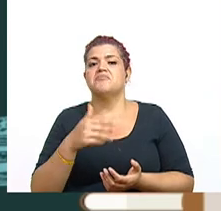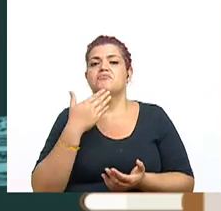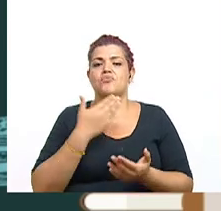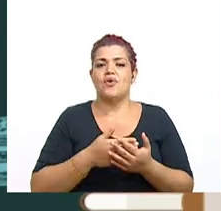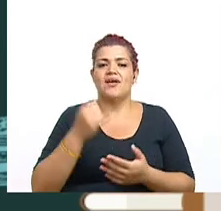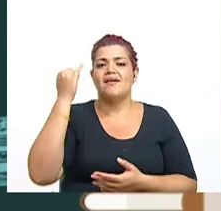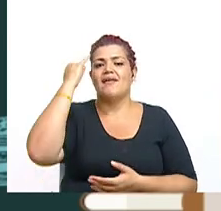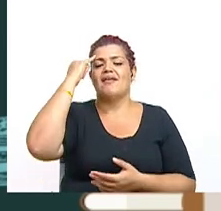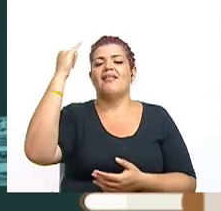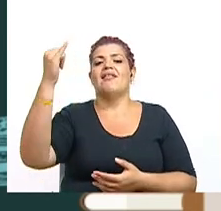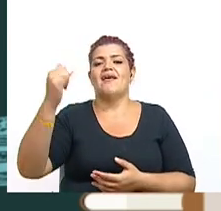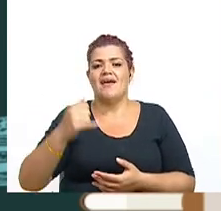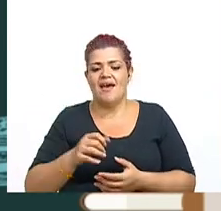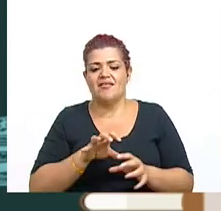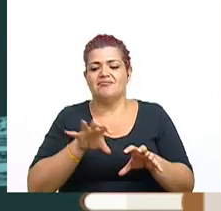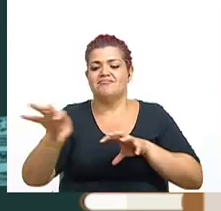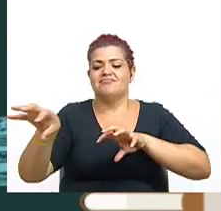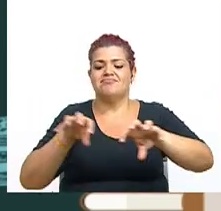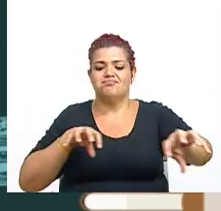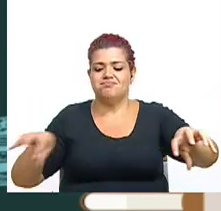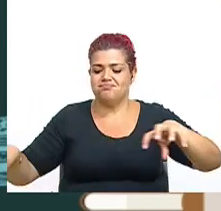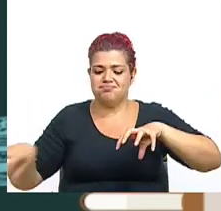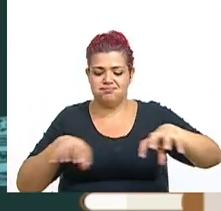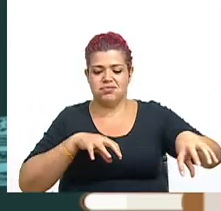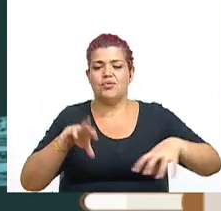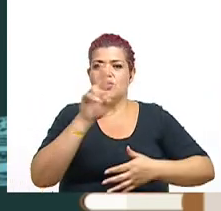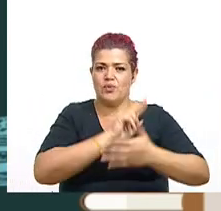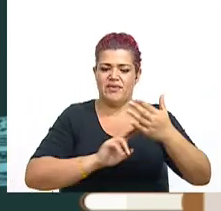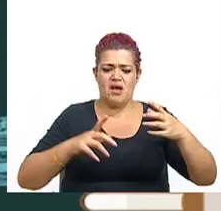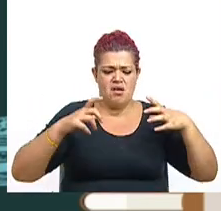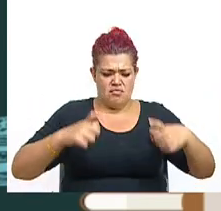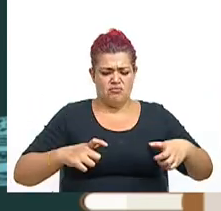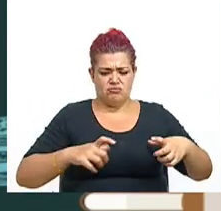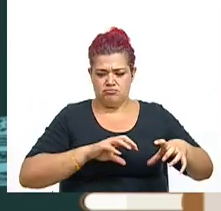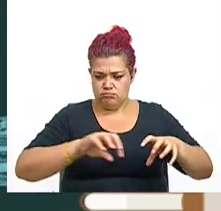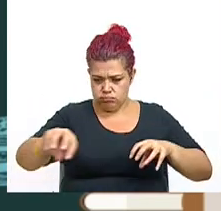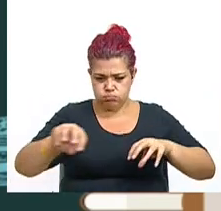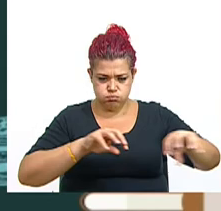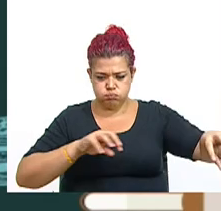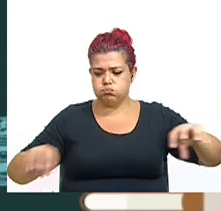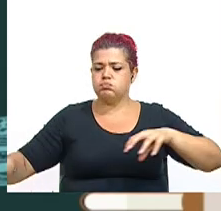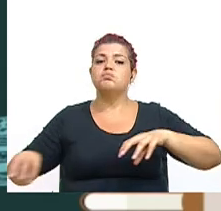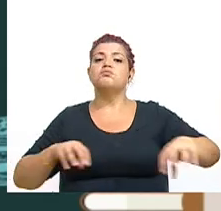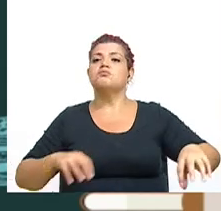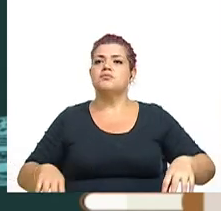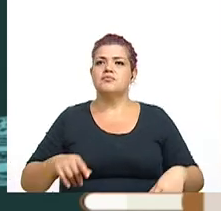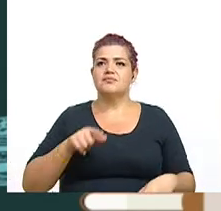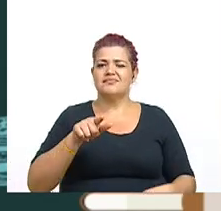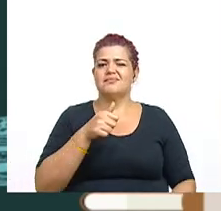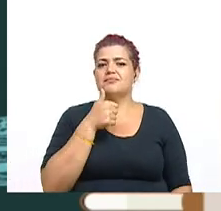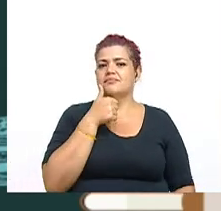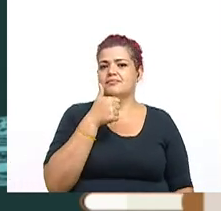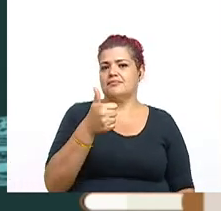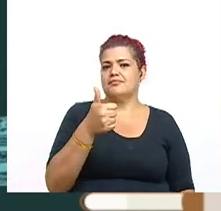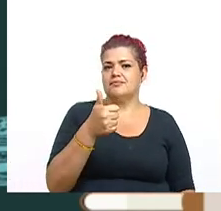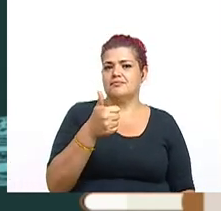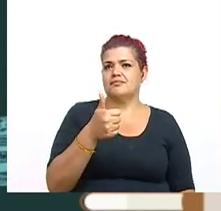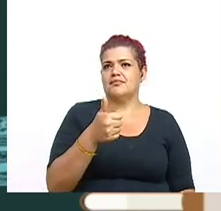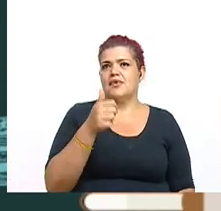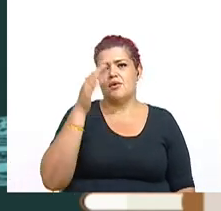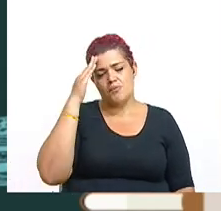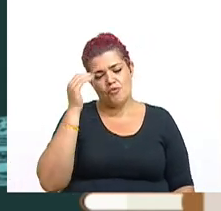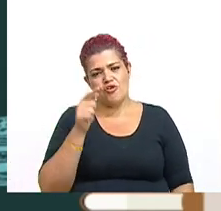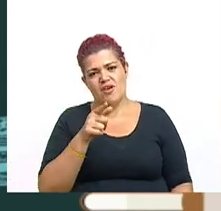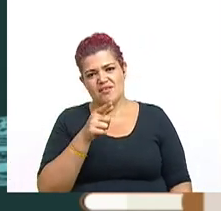idea de regionalizar la universidad. Vamos a darle un like a don Carlos Monge Alfaro porque